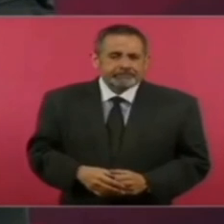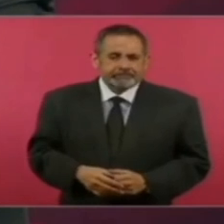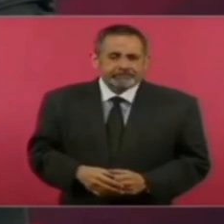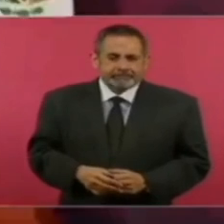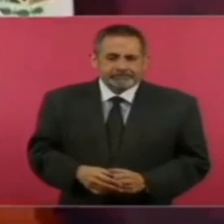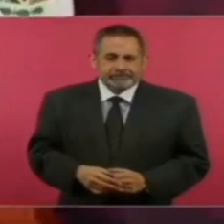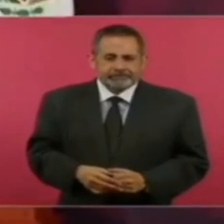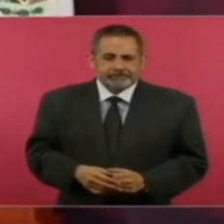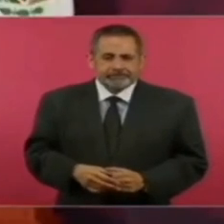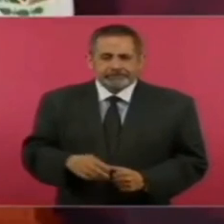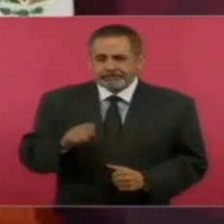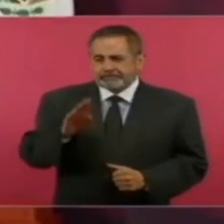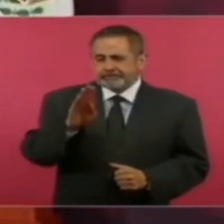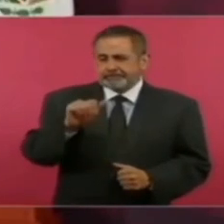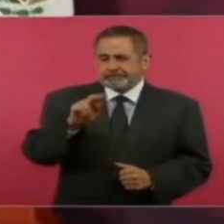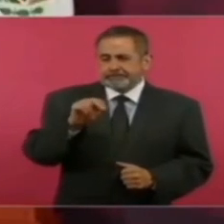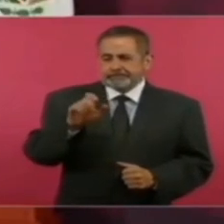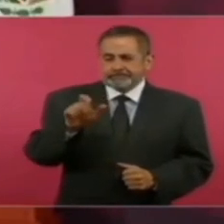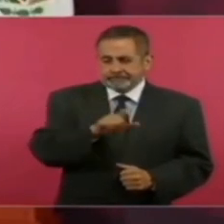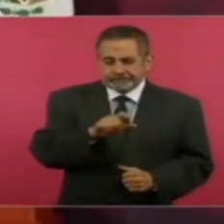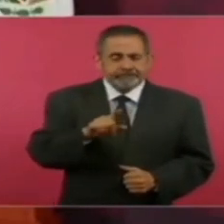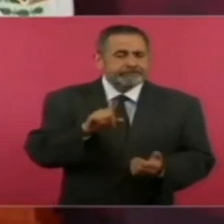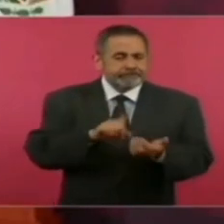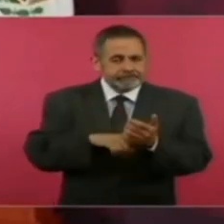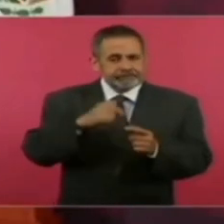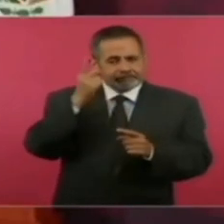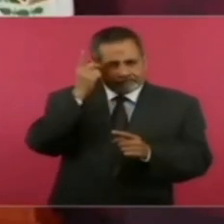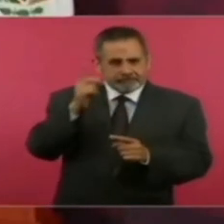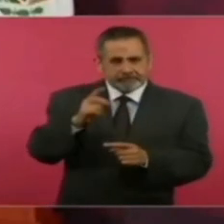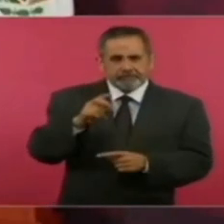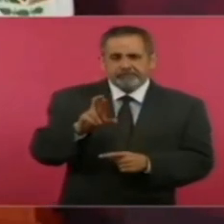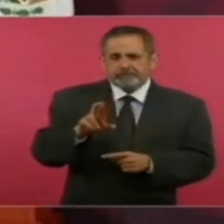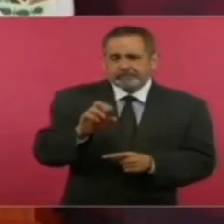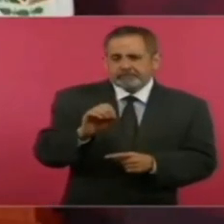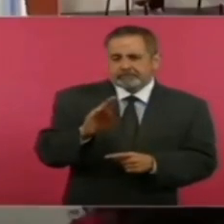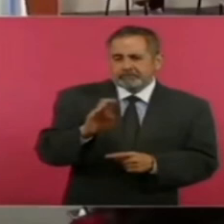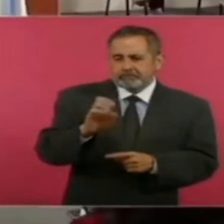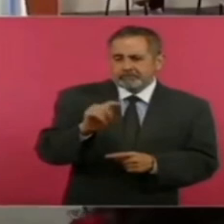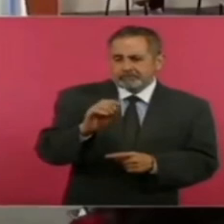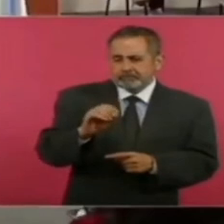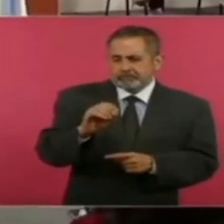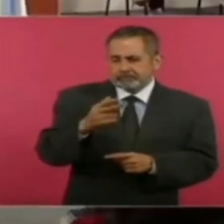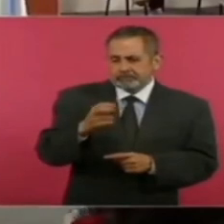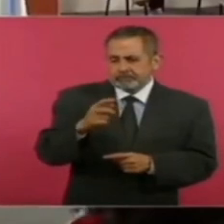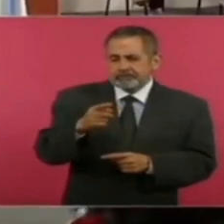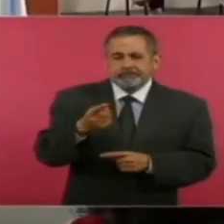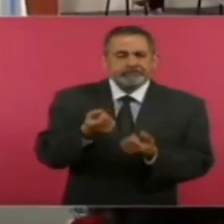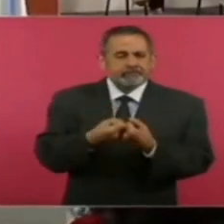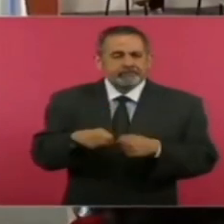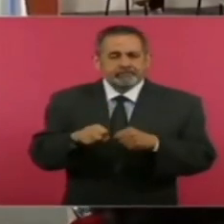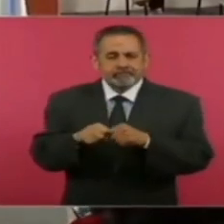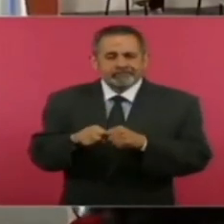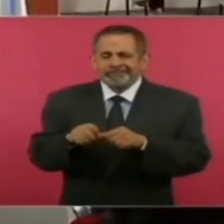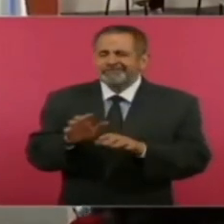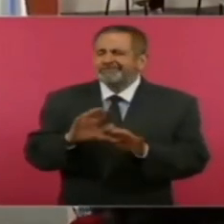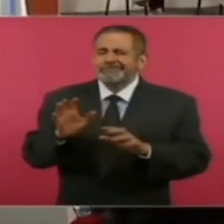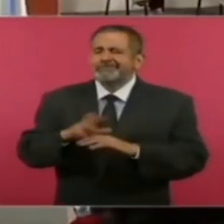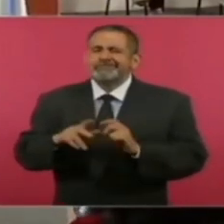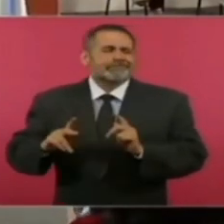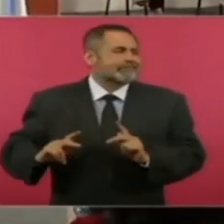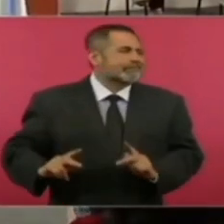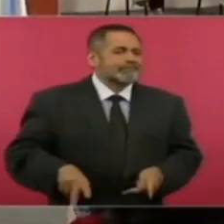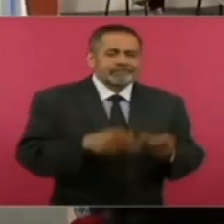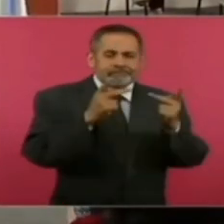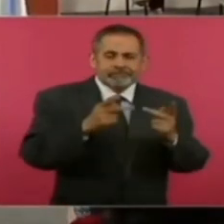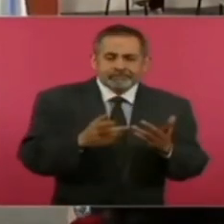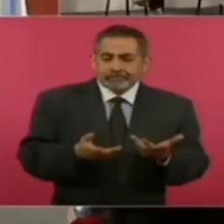Banamex de Roberto Hernández y de otros socios y en esa